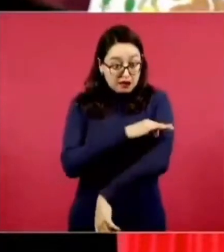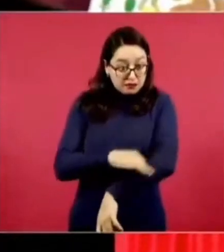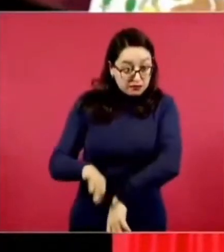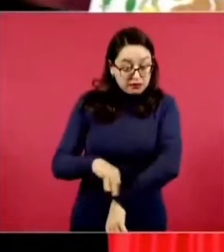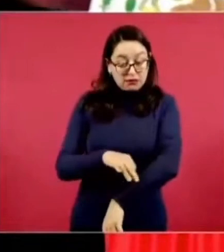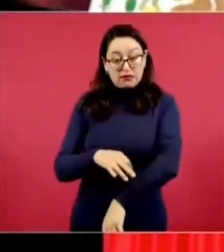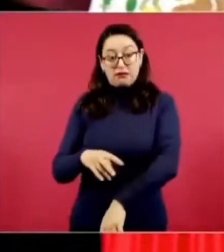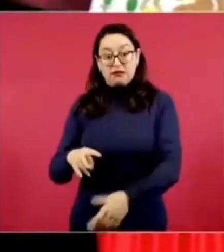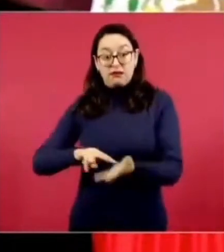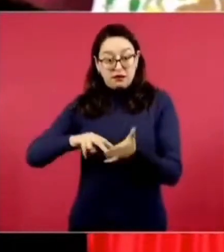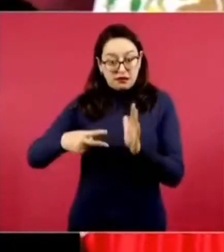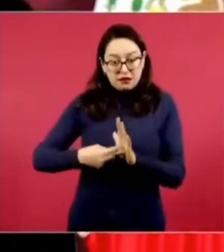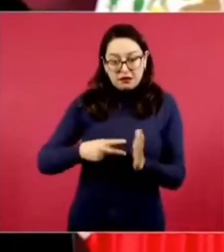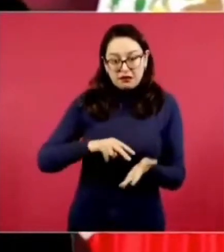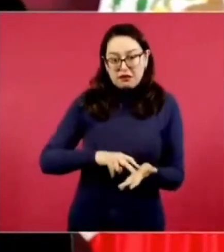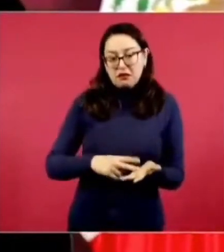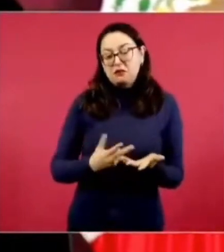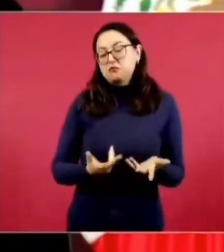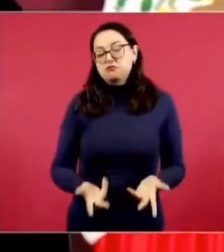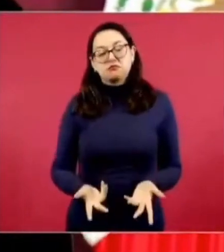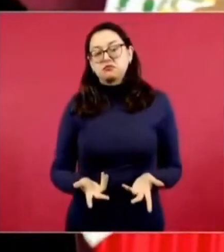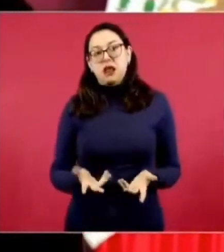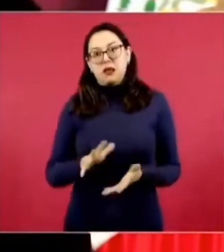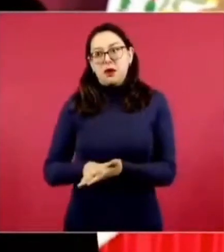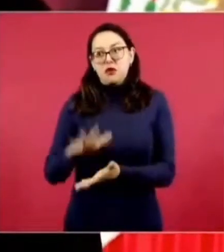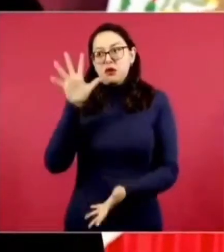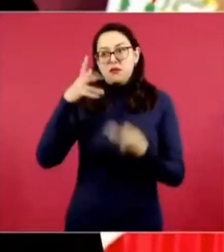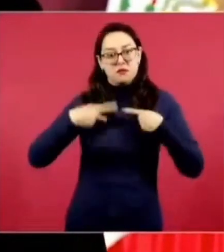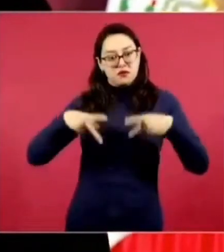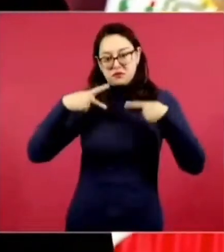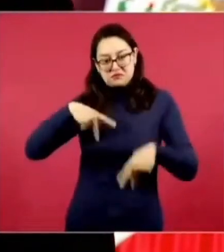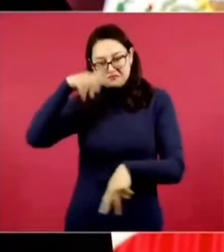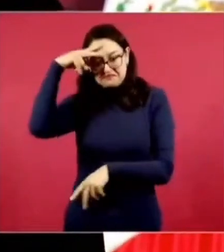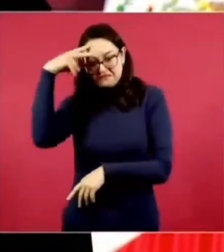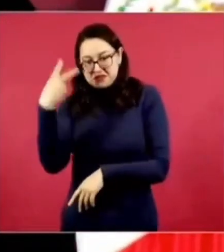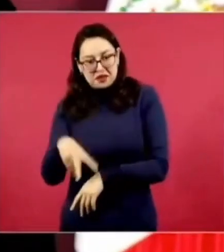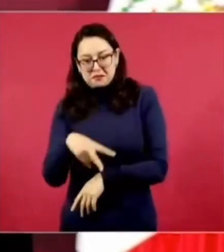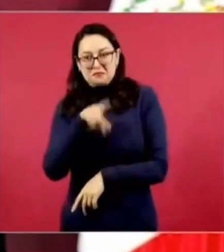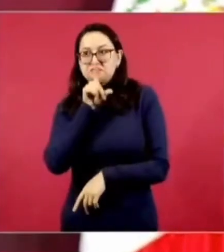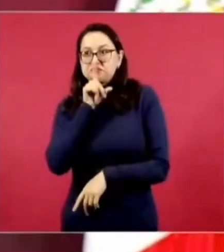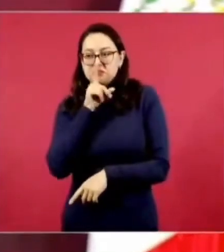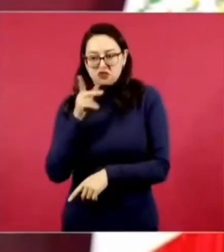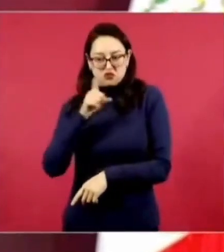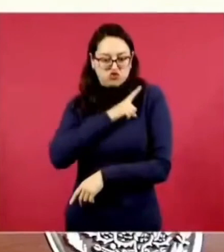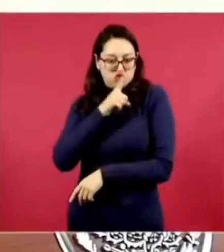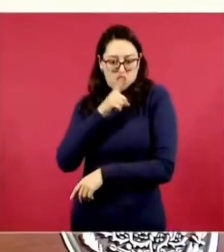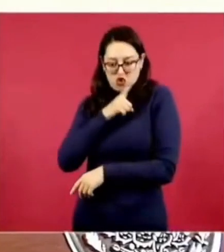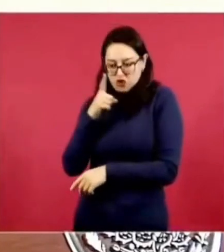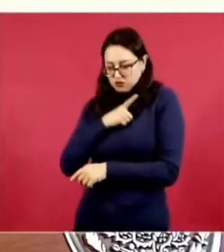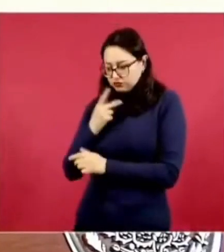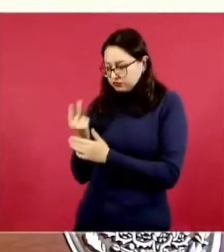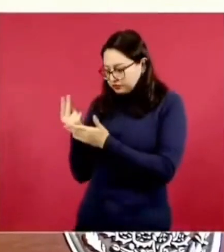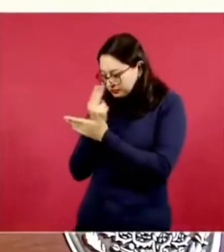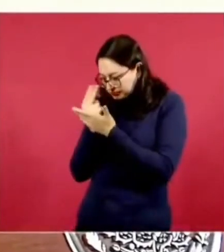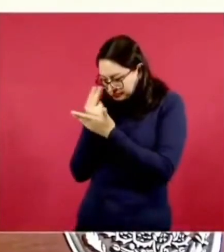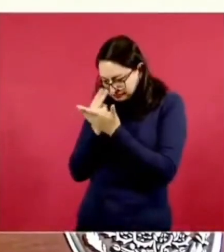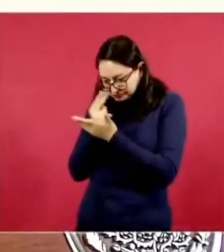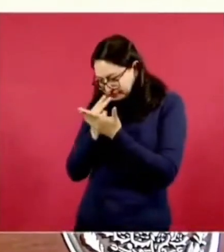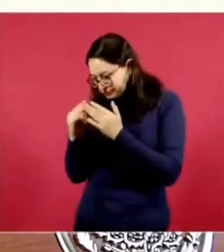esa casa la diseñó mi madre y ella contrató a los maestros albañiles